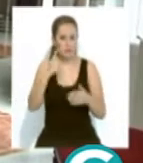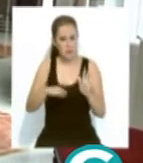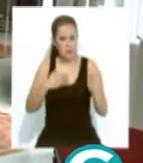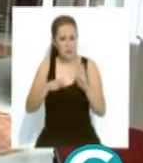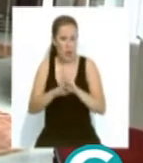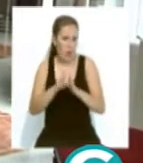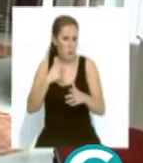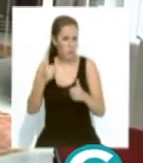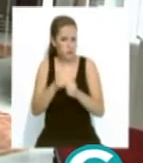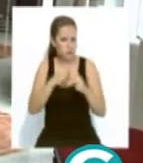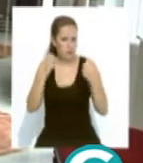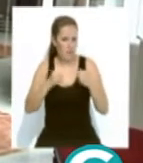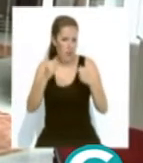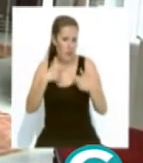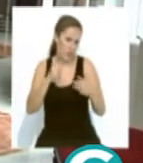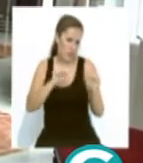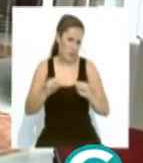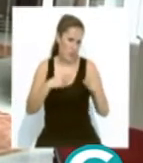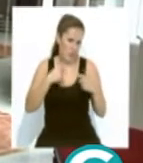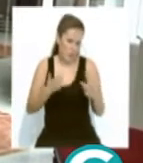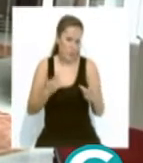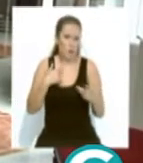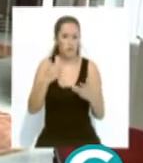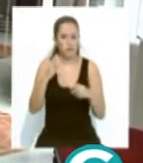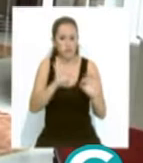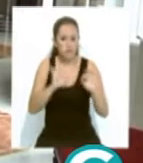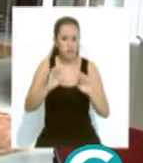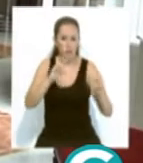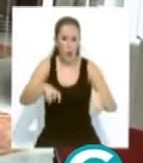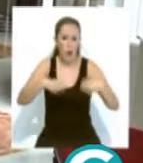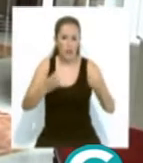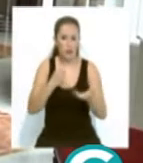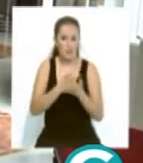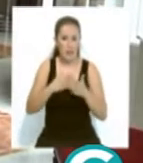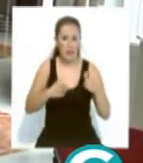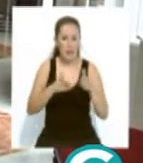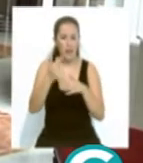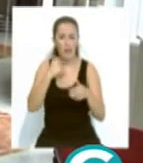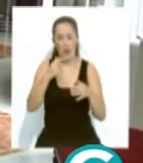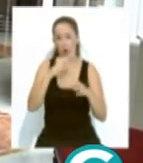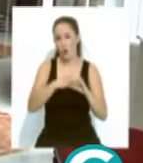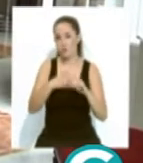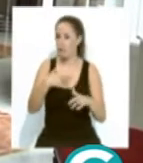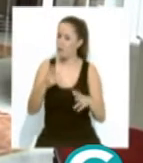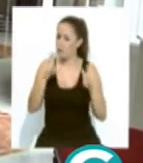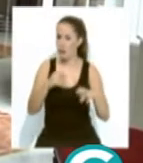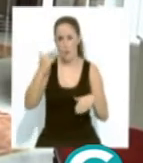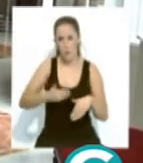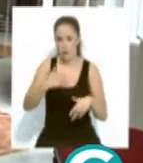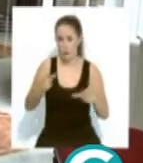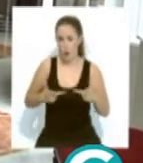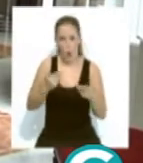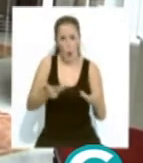seguimos defendiendo ese proyecto en el cual la reordenación de las líneas de autobuses era fundamental. Y es un tema que hay que abordar de manera